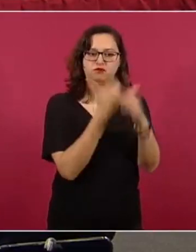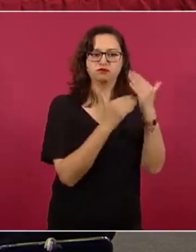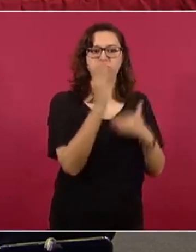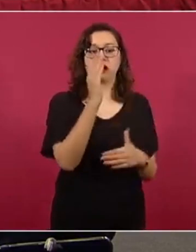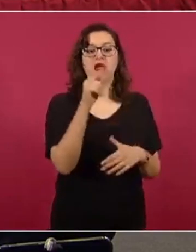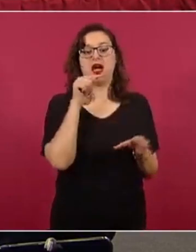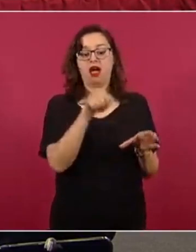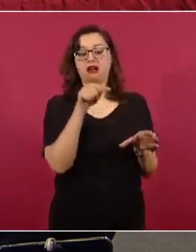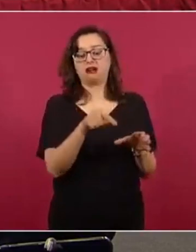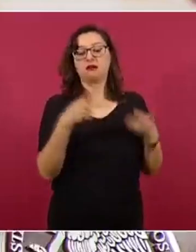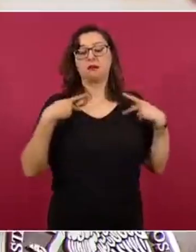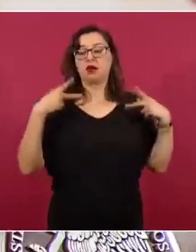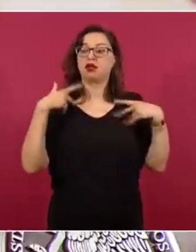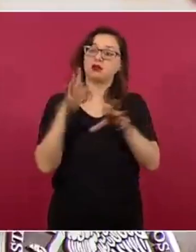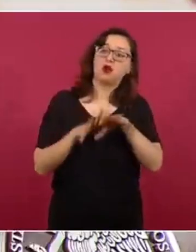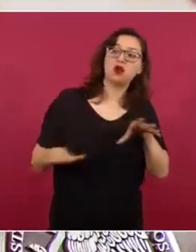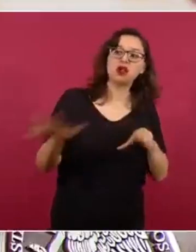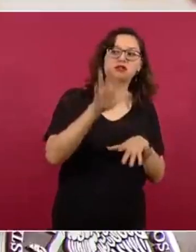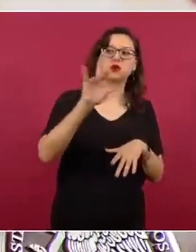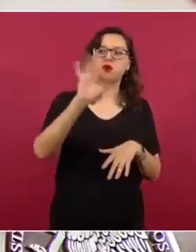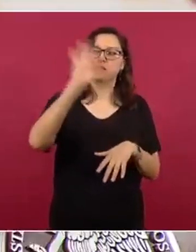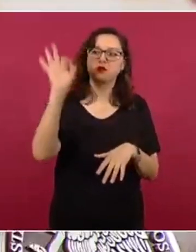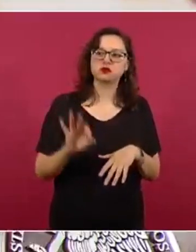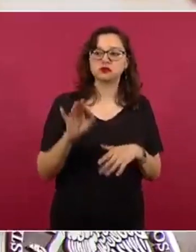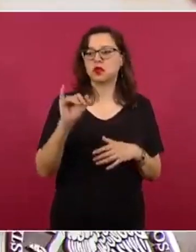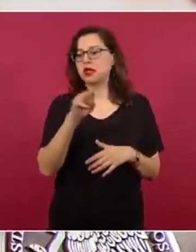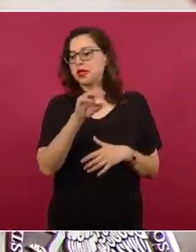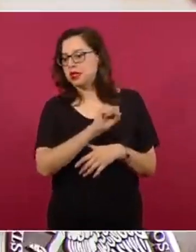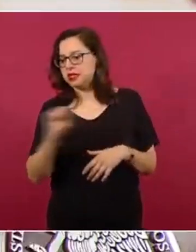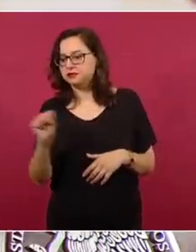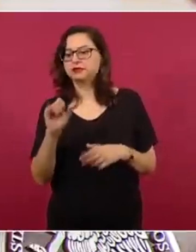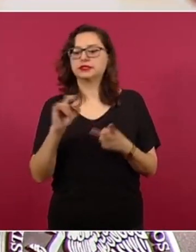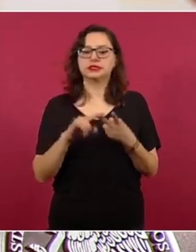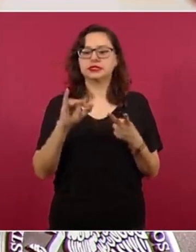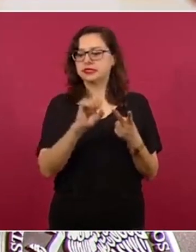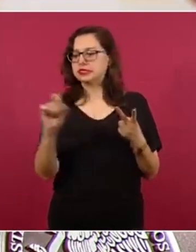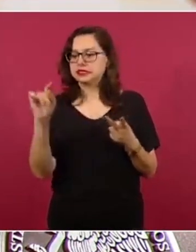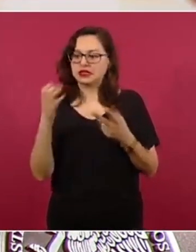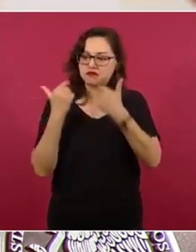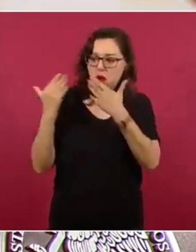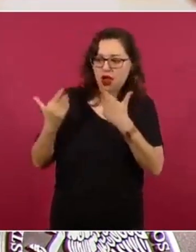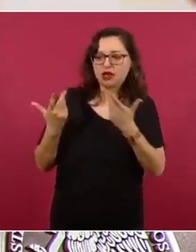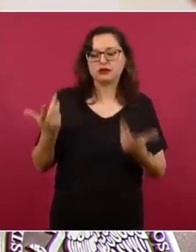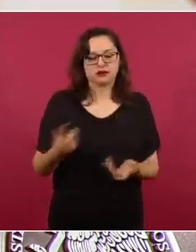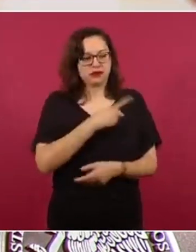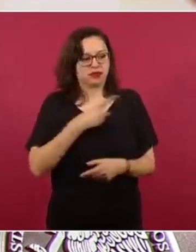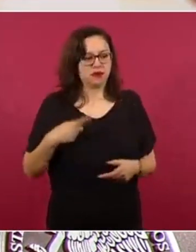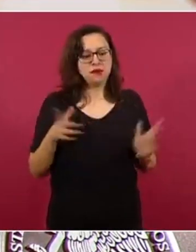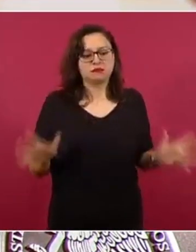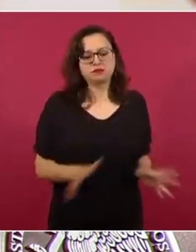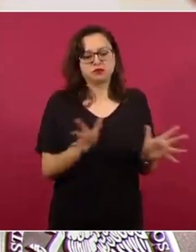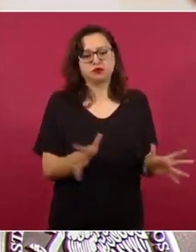social y en ese sentido que no tienen acceso a las instituciones de seguridad social. Por eso, partir de este 3 de mayo,